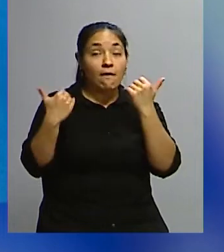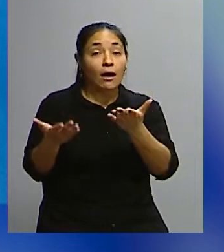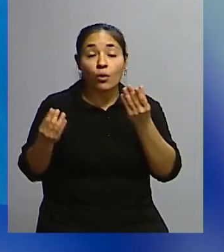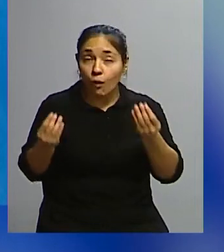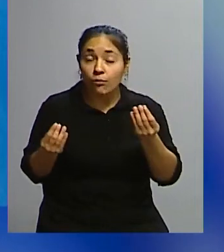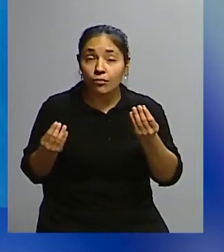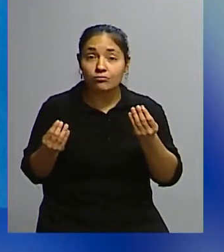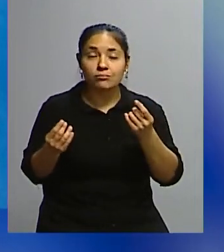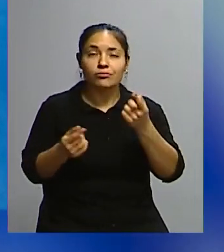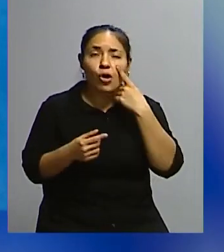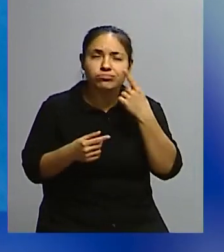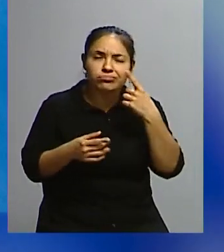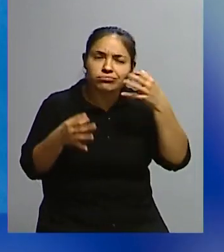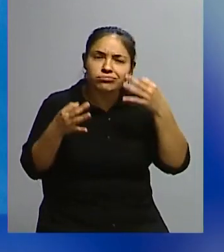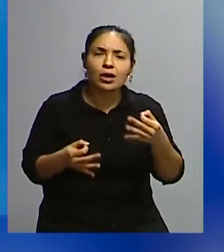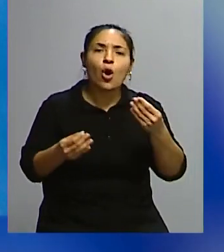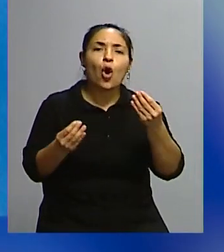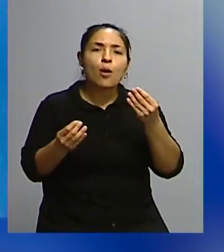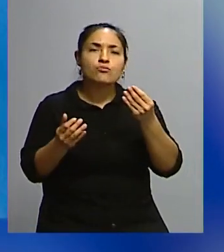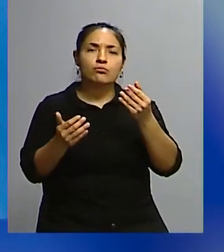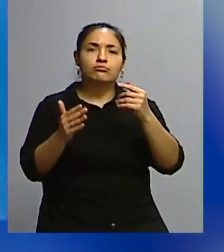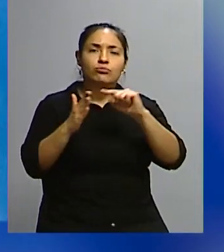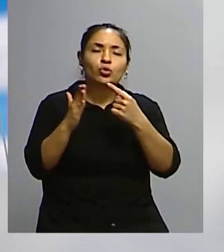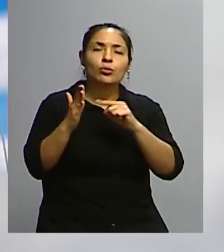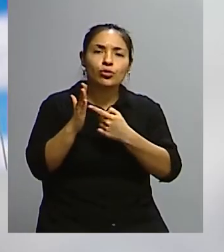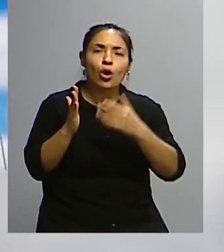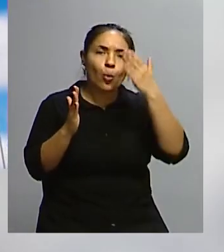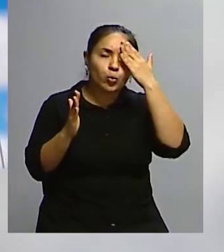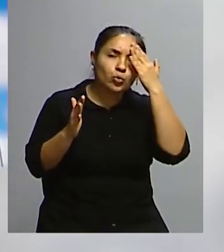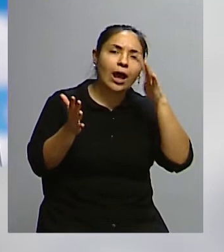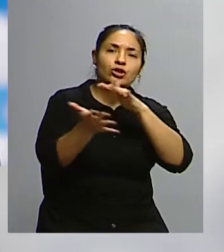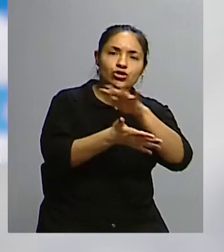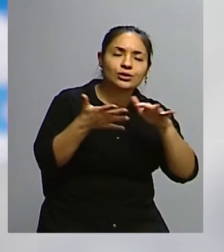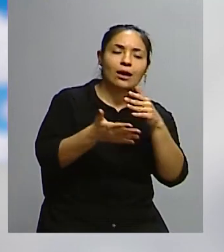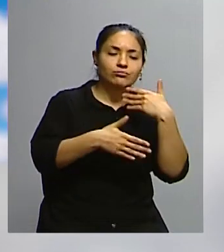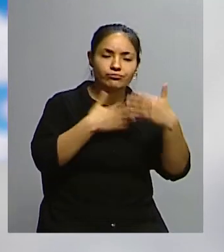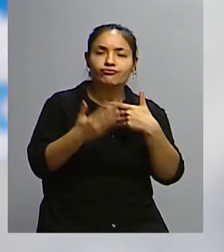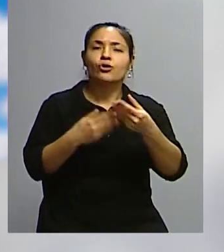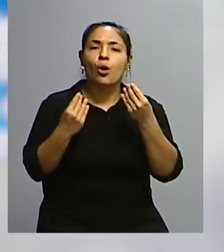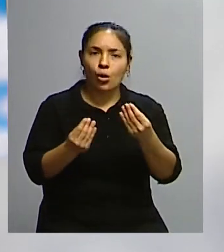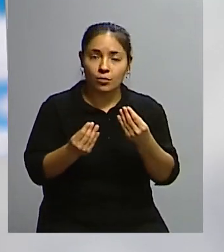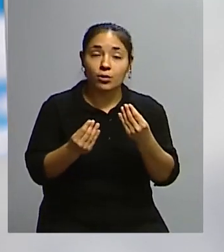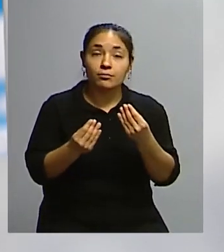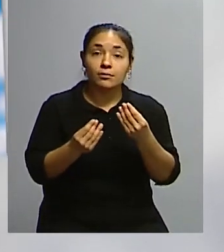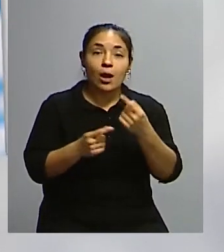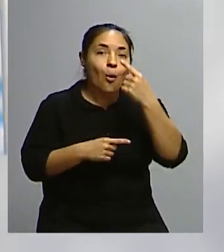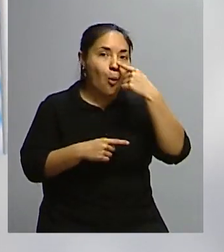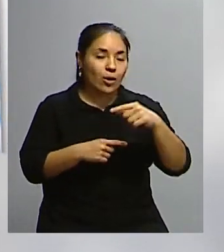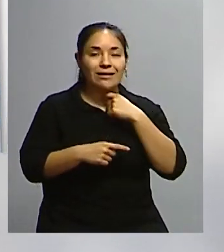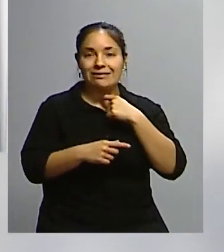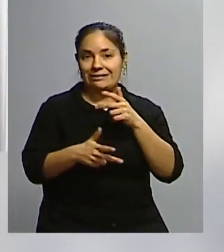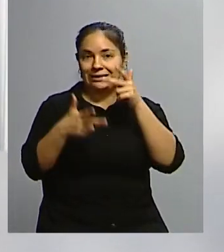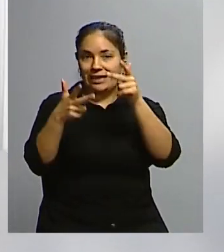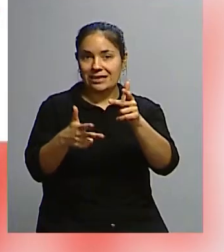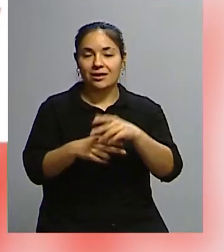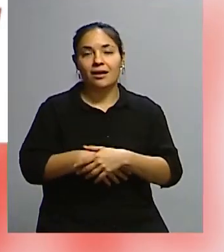las iniciativas que a nivel cultural y social se desarrollan en estos procesos. Y lo último que quisiera referirme,